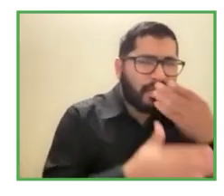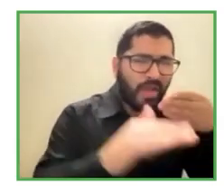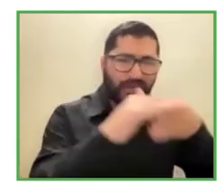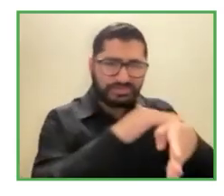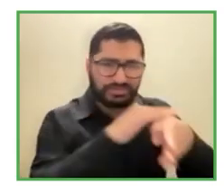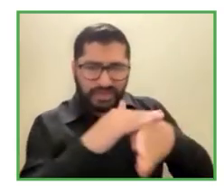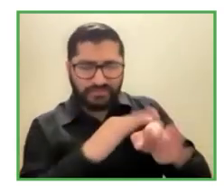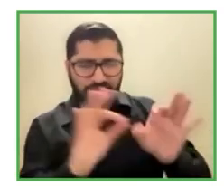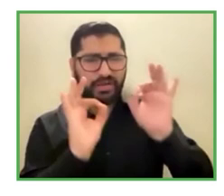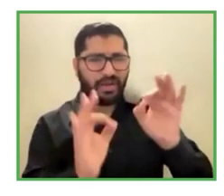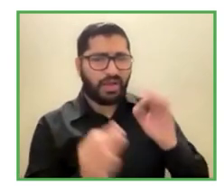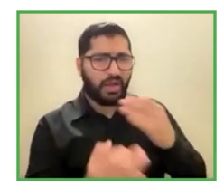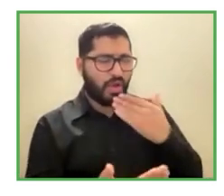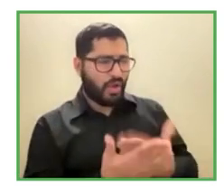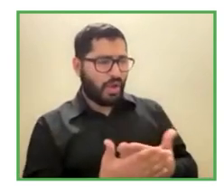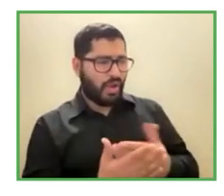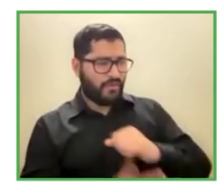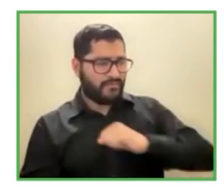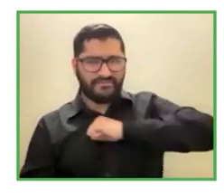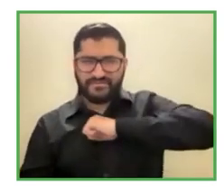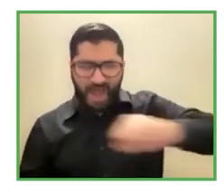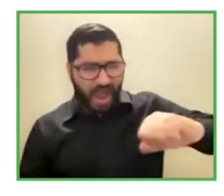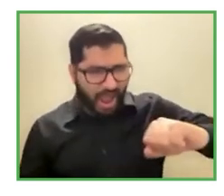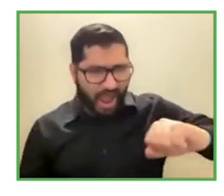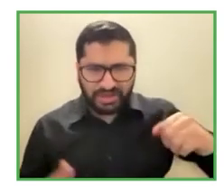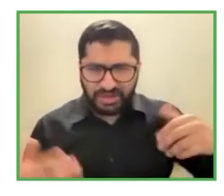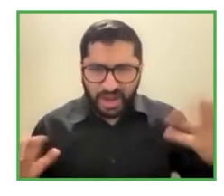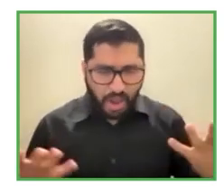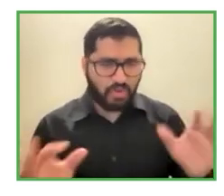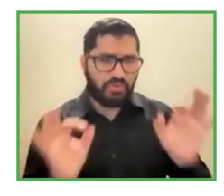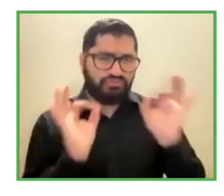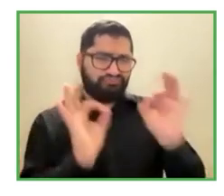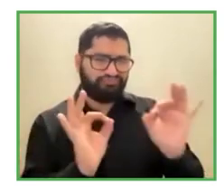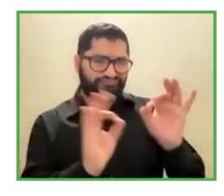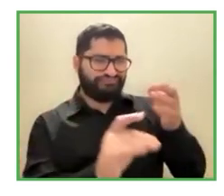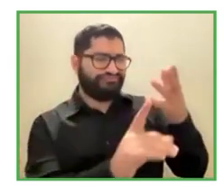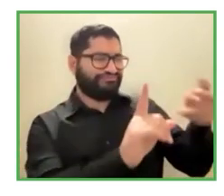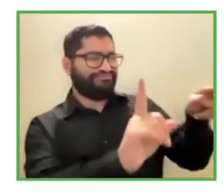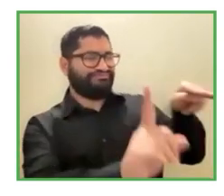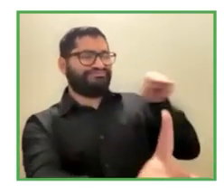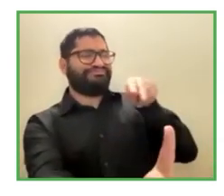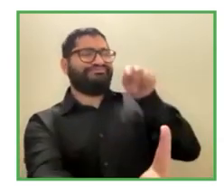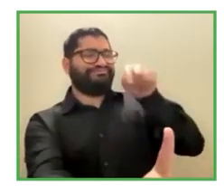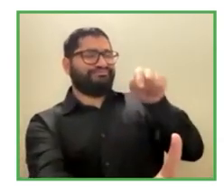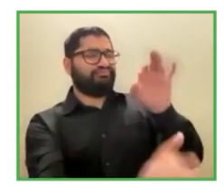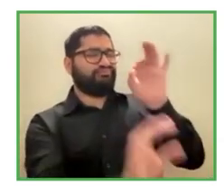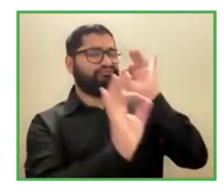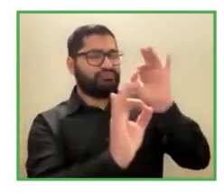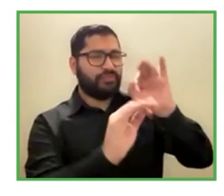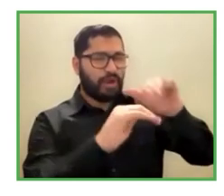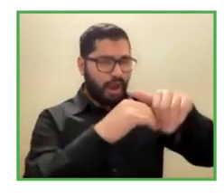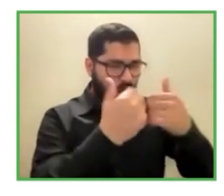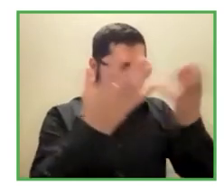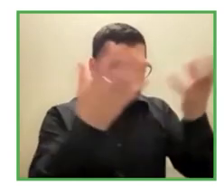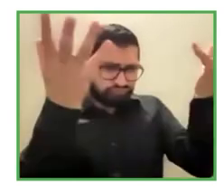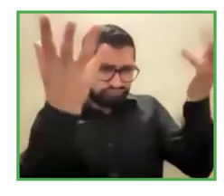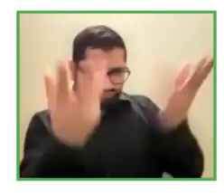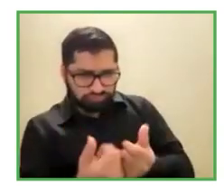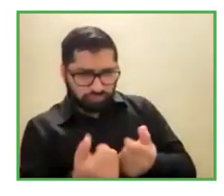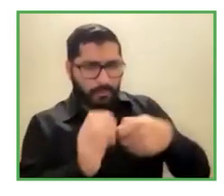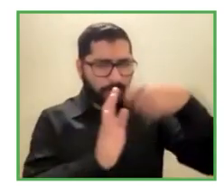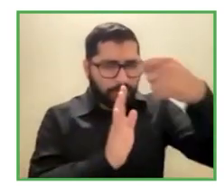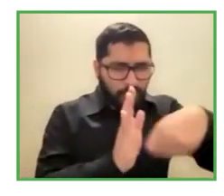bueno ver muy agradable ver como cuántos proyectos y muchos proyectos diferentes se pudieron desarrollar a través